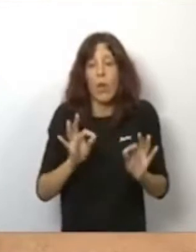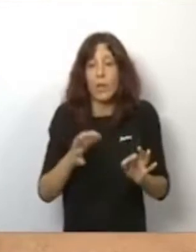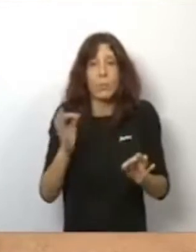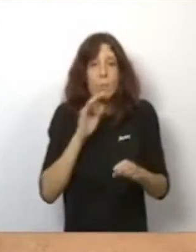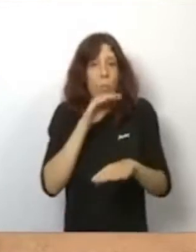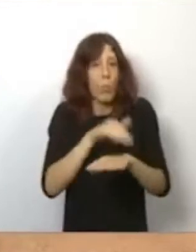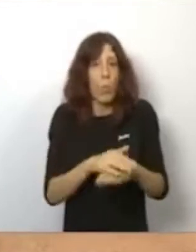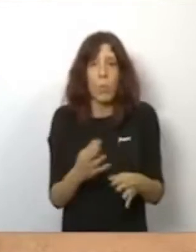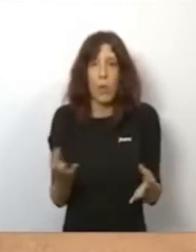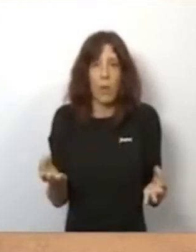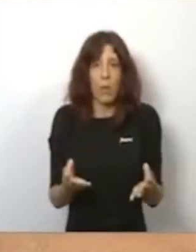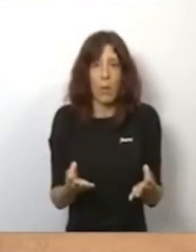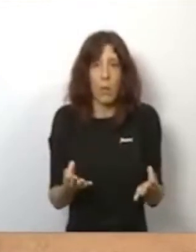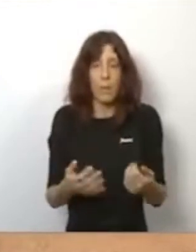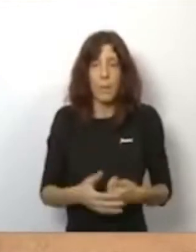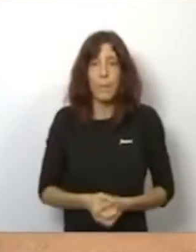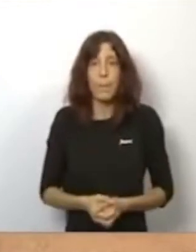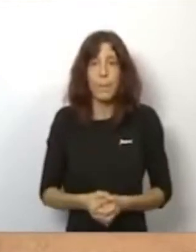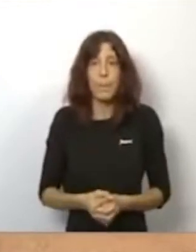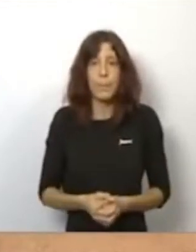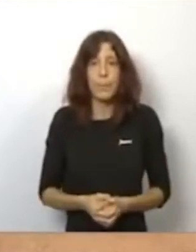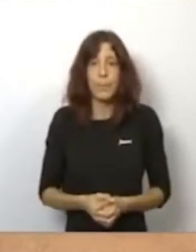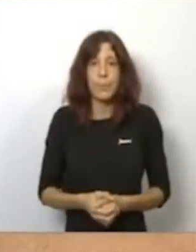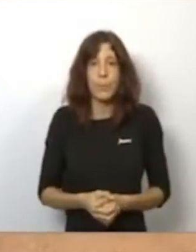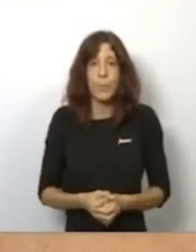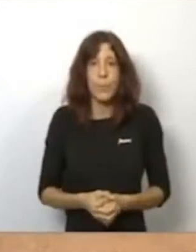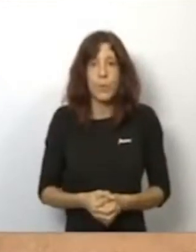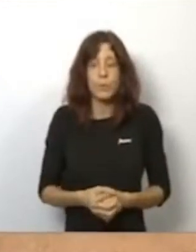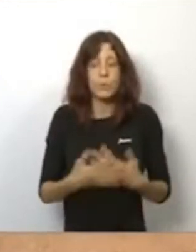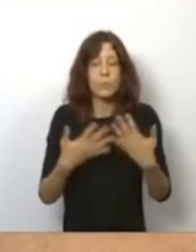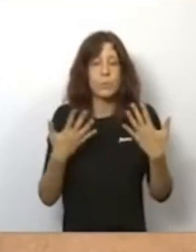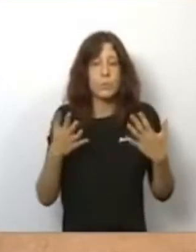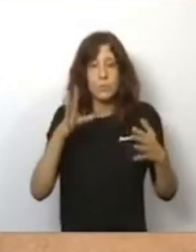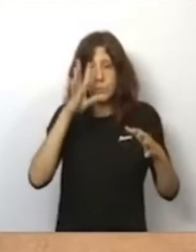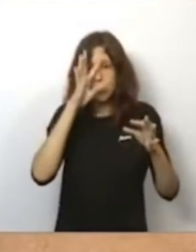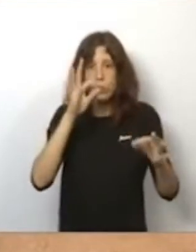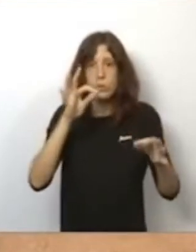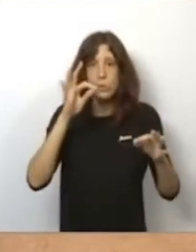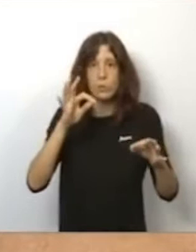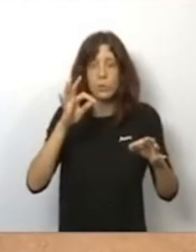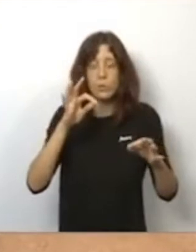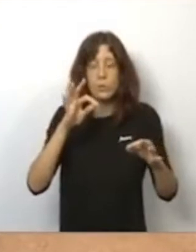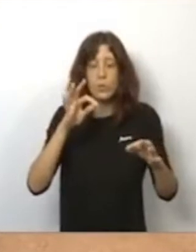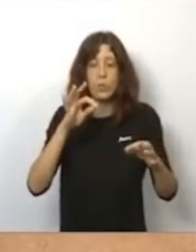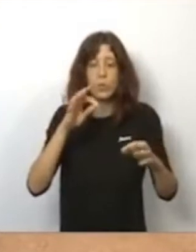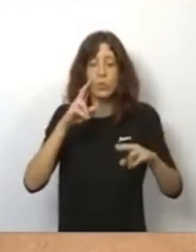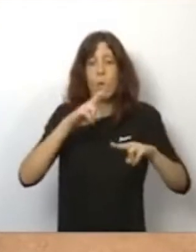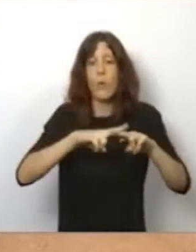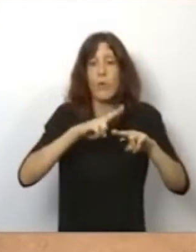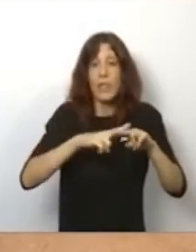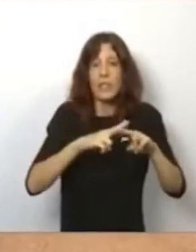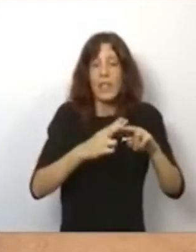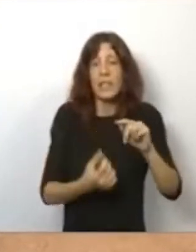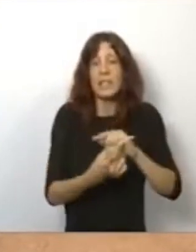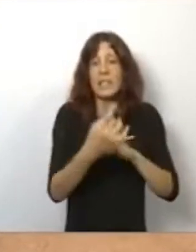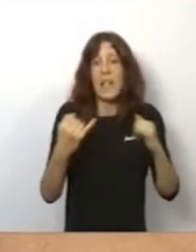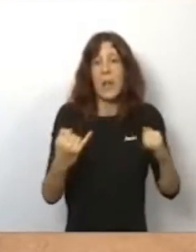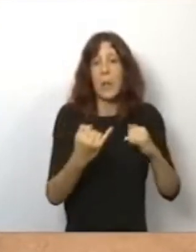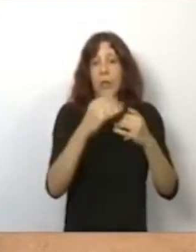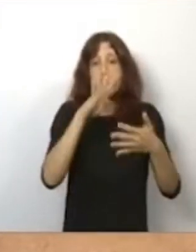cumplir. Lo que está claro es que habrá acontecimientos que tendrán que tener un horario diferente, obviamente, pero